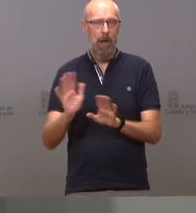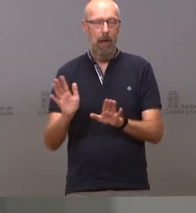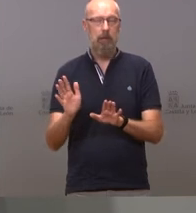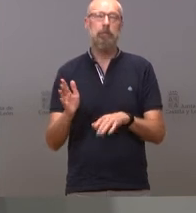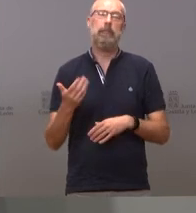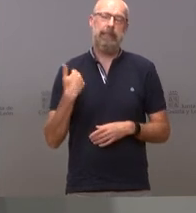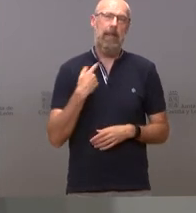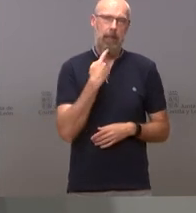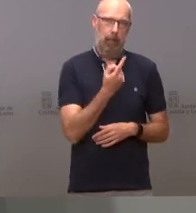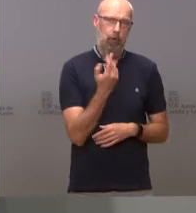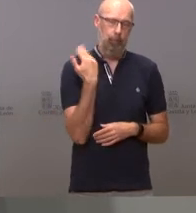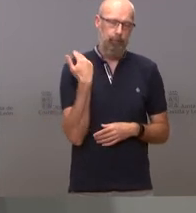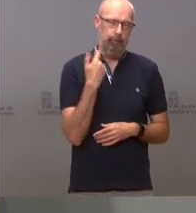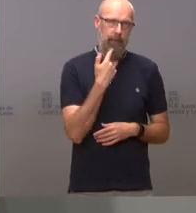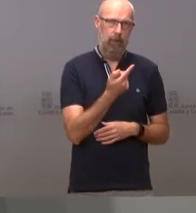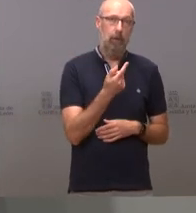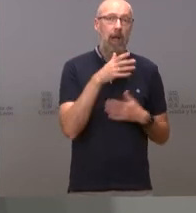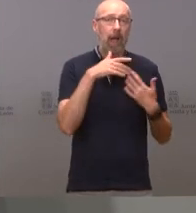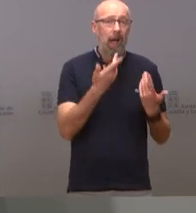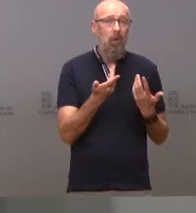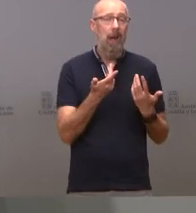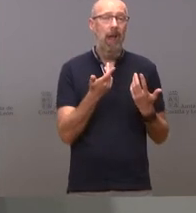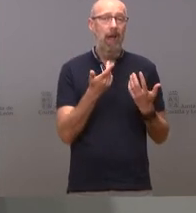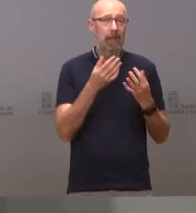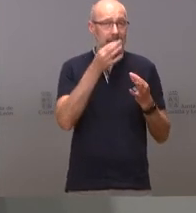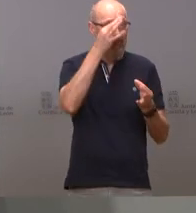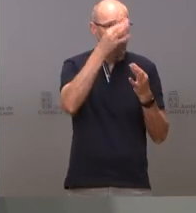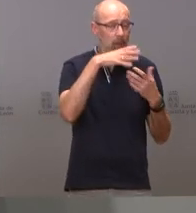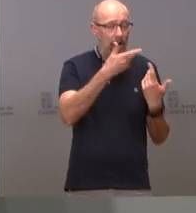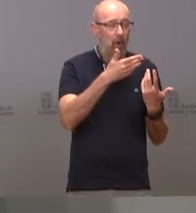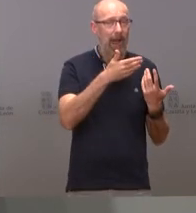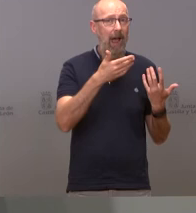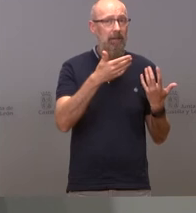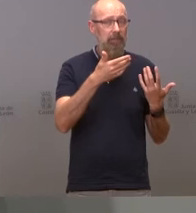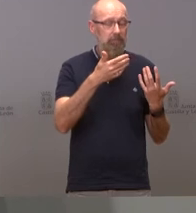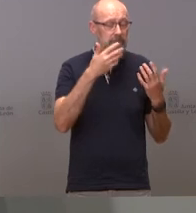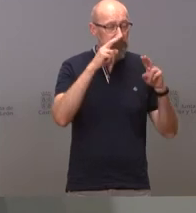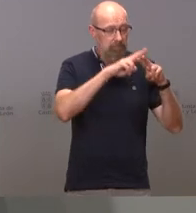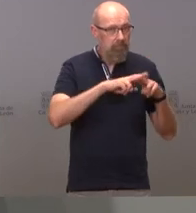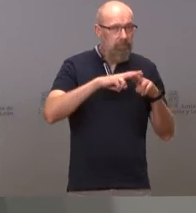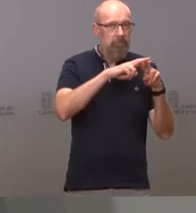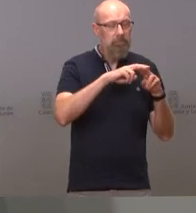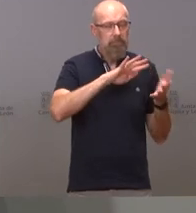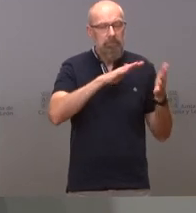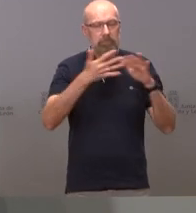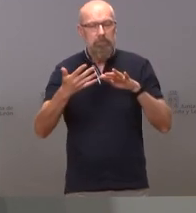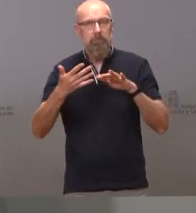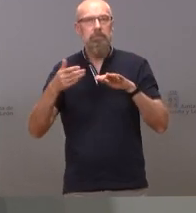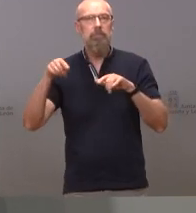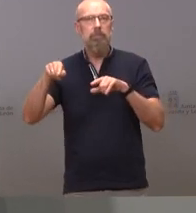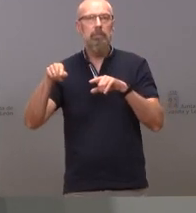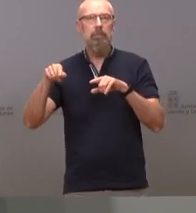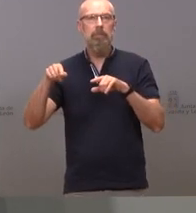ya unos meses en este momento la incidencia no se traduce en un incremento de casos